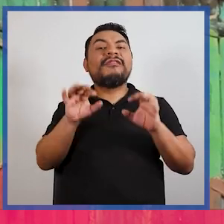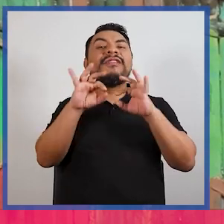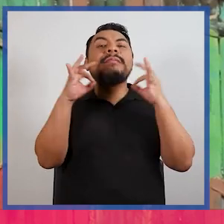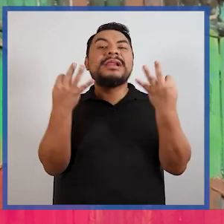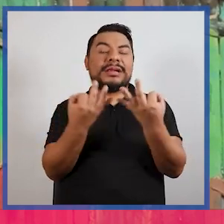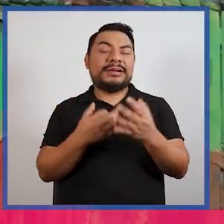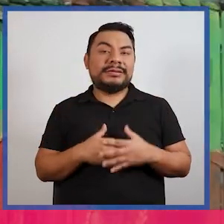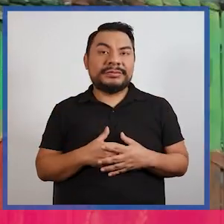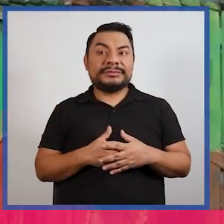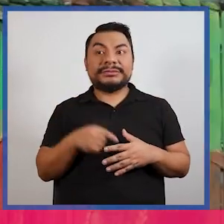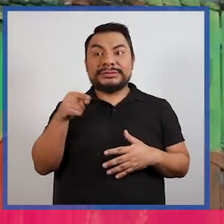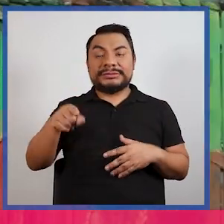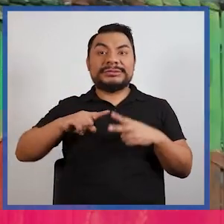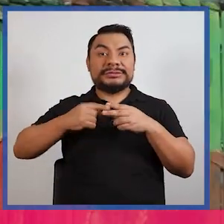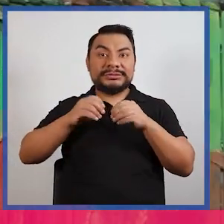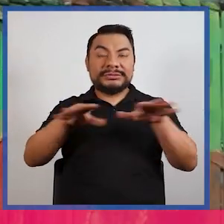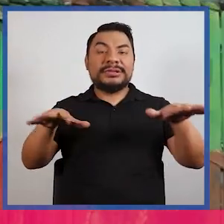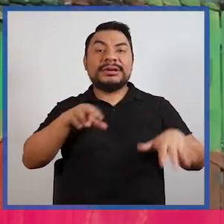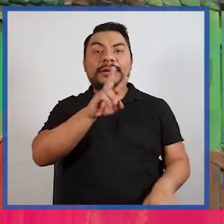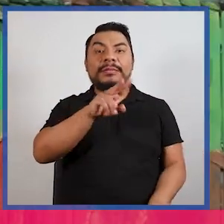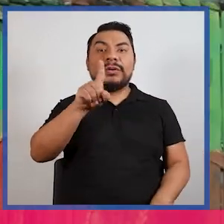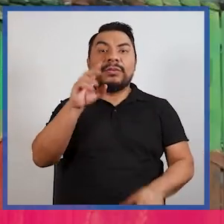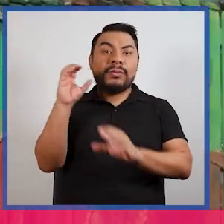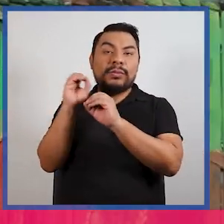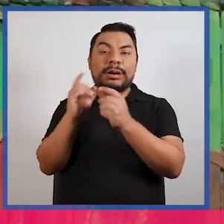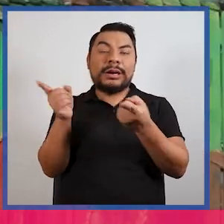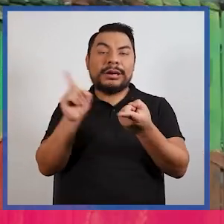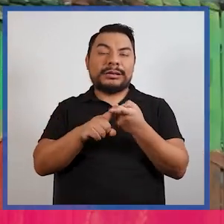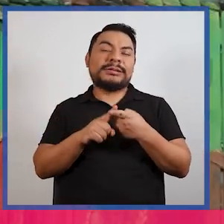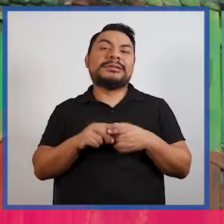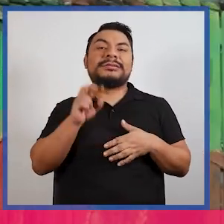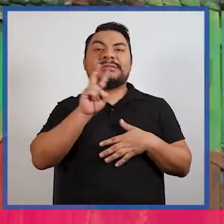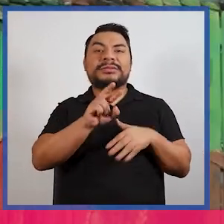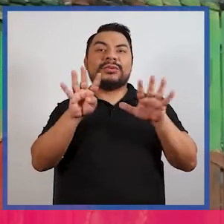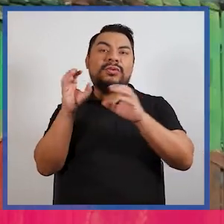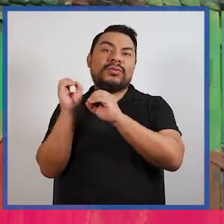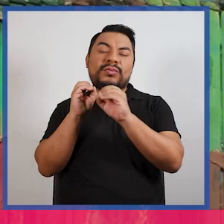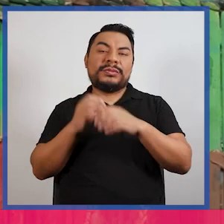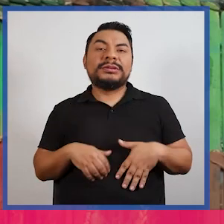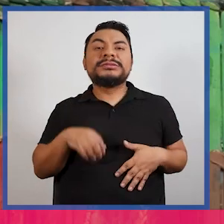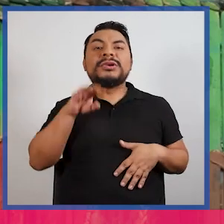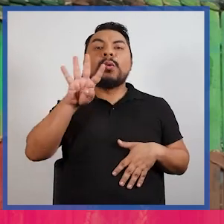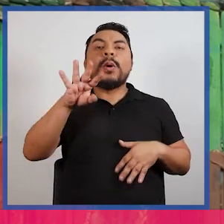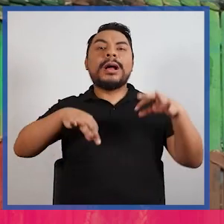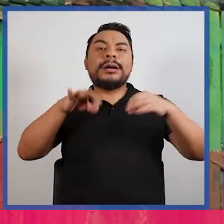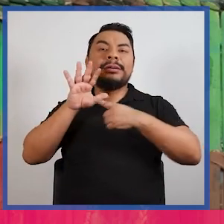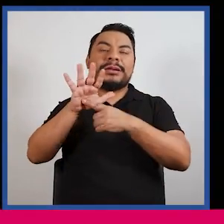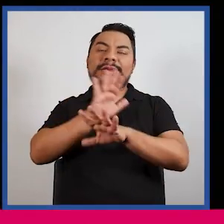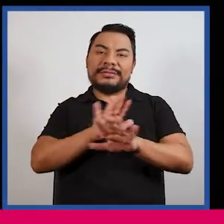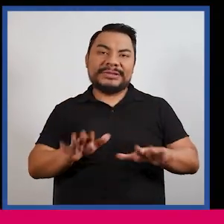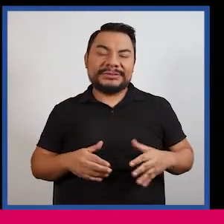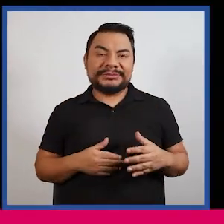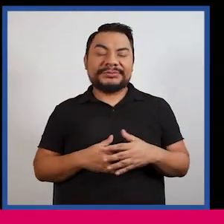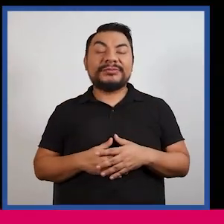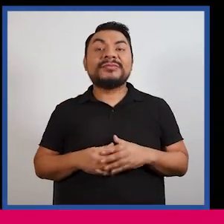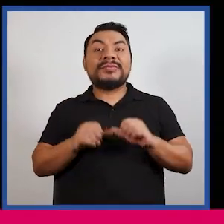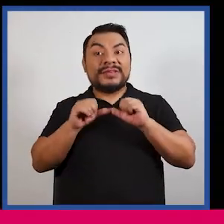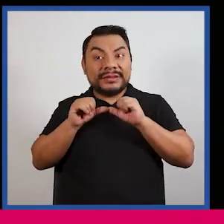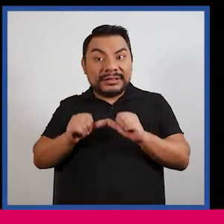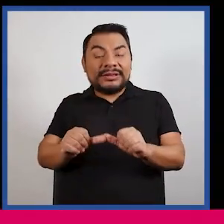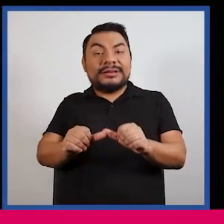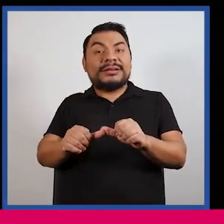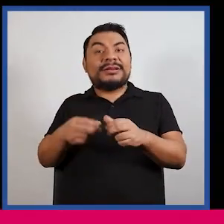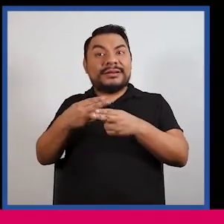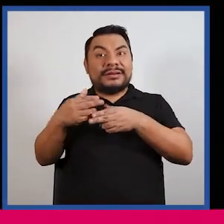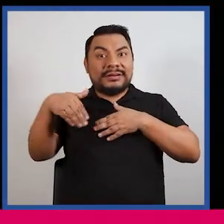familiar. Se estrena el 21 de octubre y termina el 29 de octubre, son cuatro funciones nada más. Continuamos